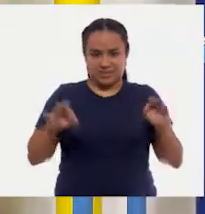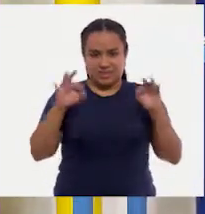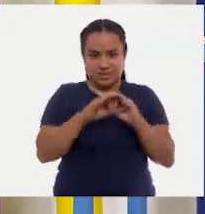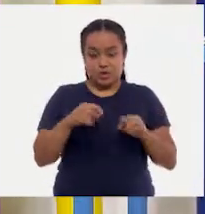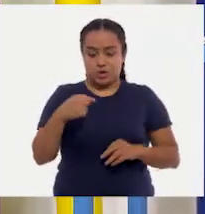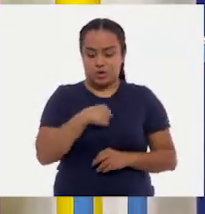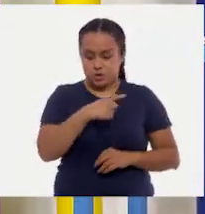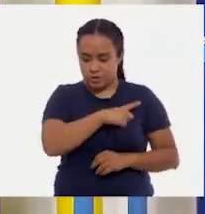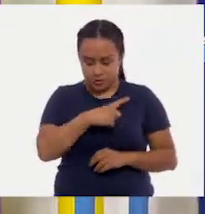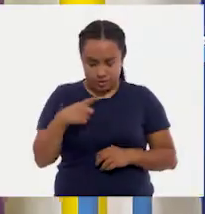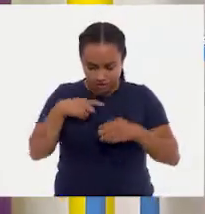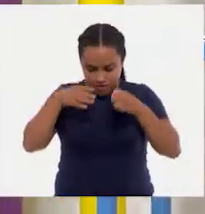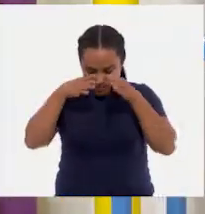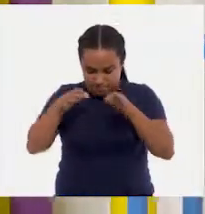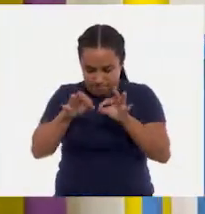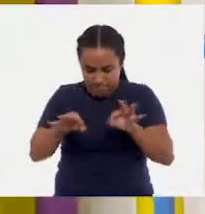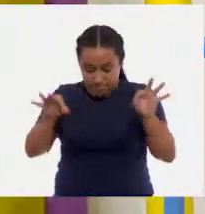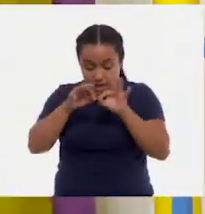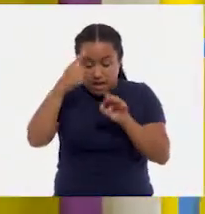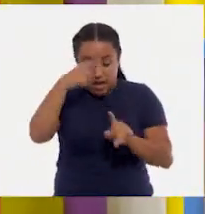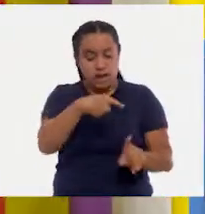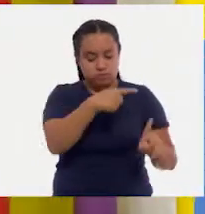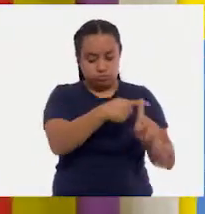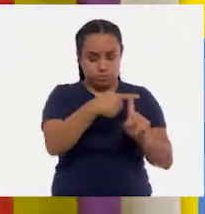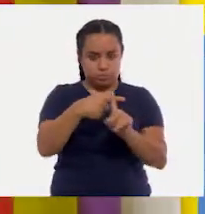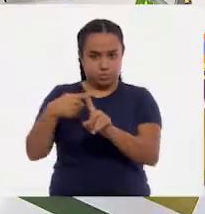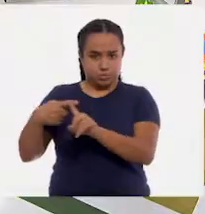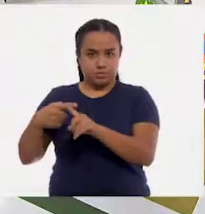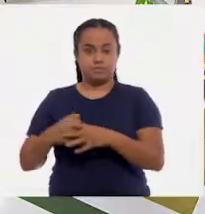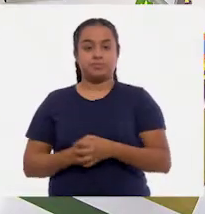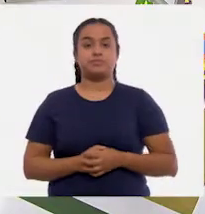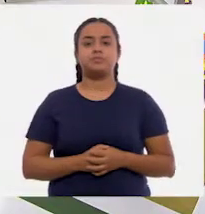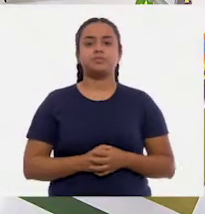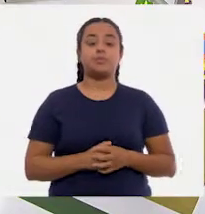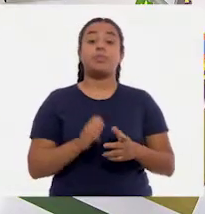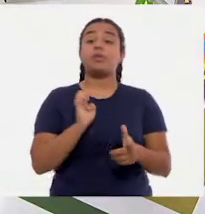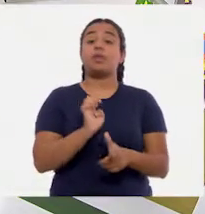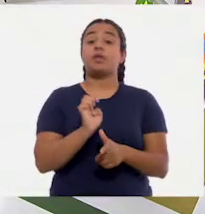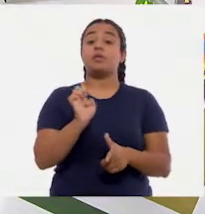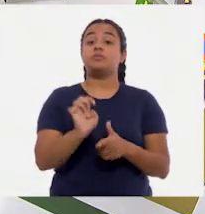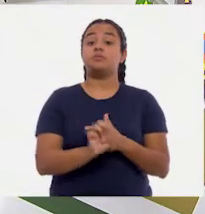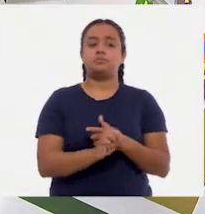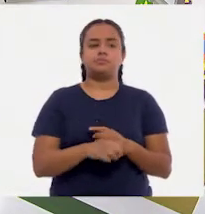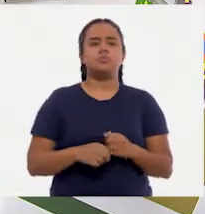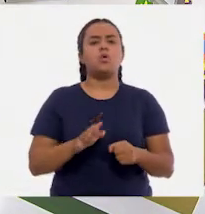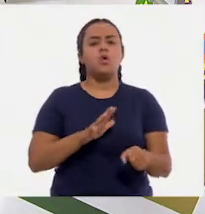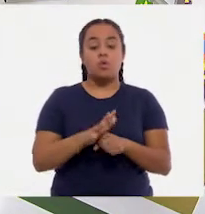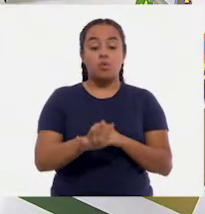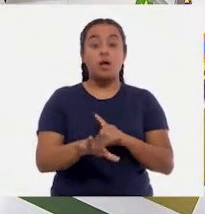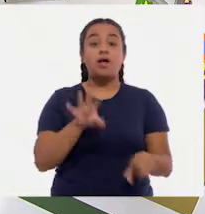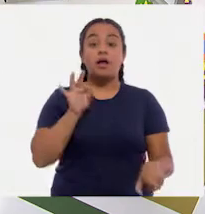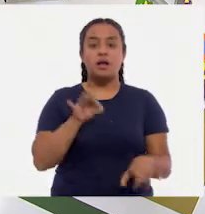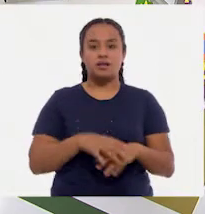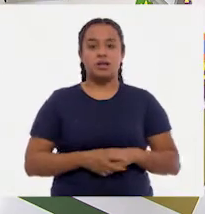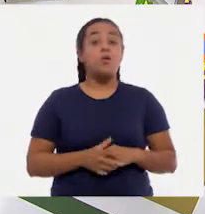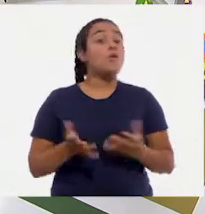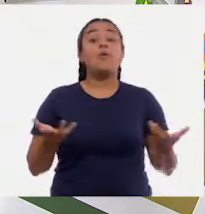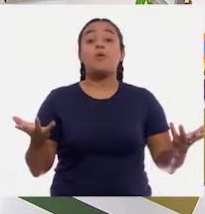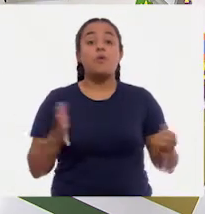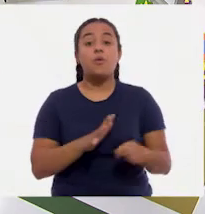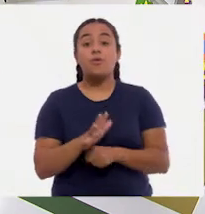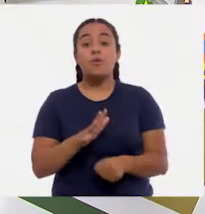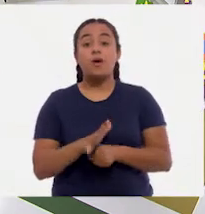tener que poner toda mi concentración para sumar correctamente. Veamos. Entonces, ¿cuál escogemos? ¿Cuál?